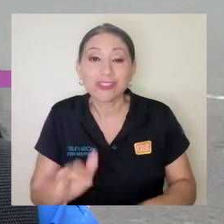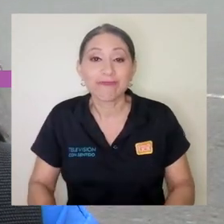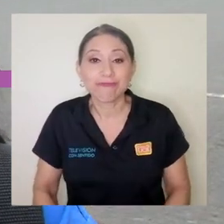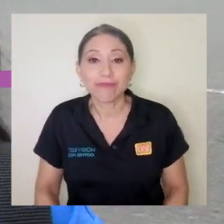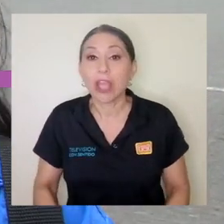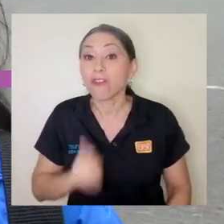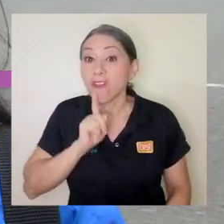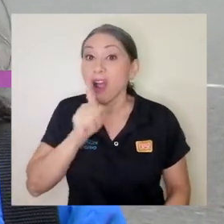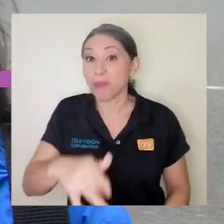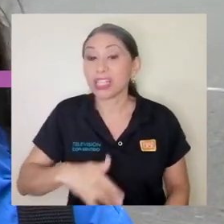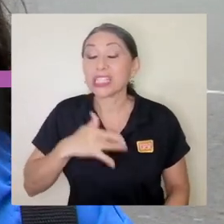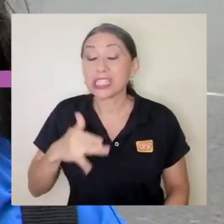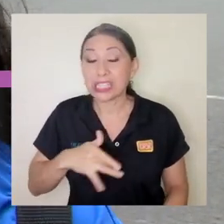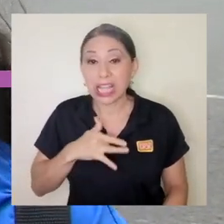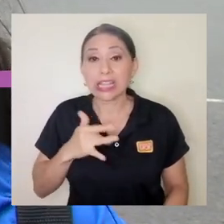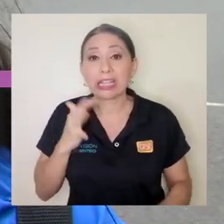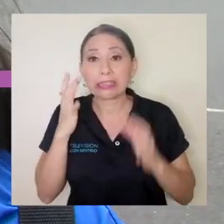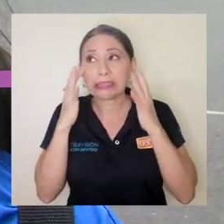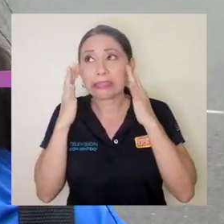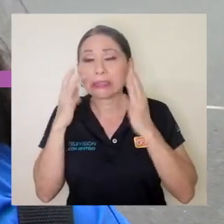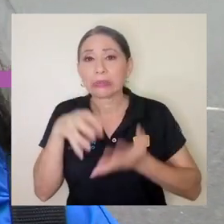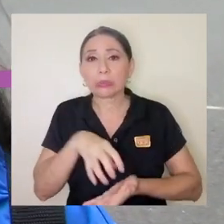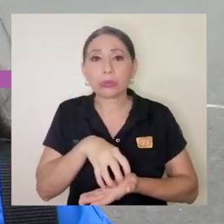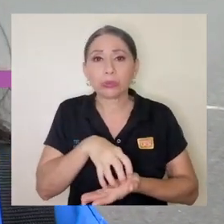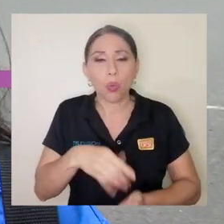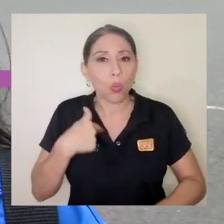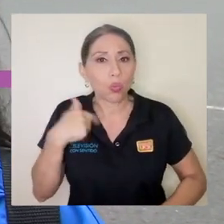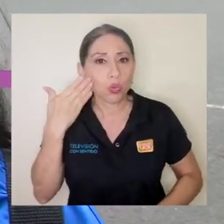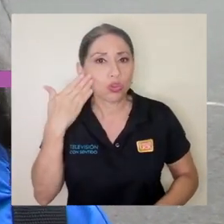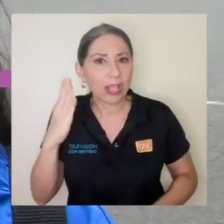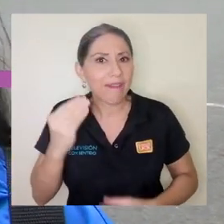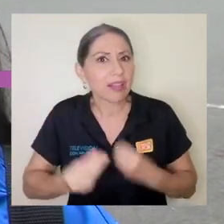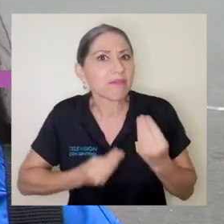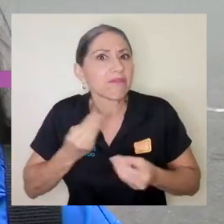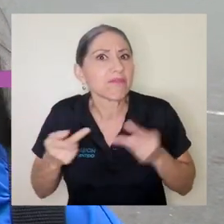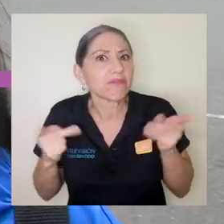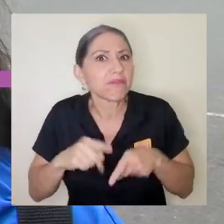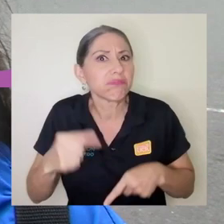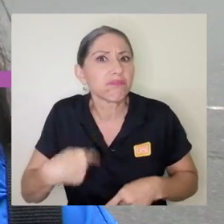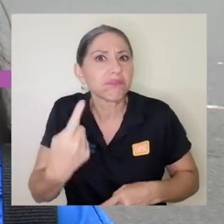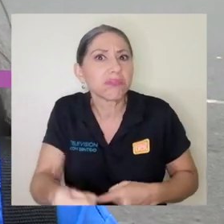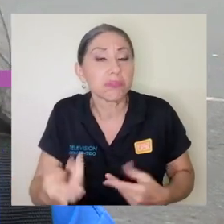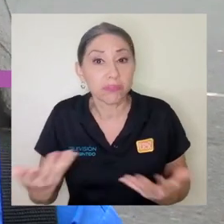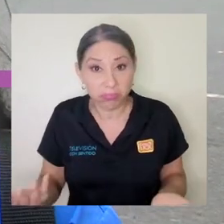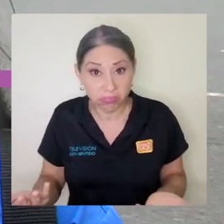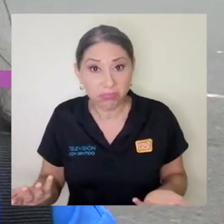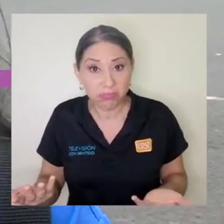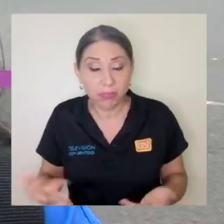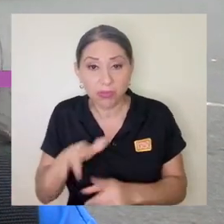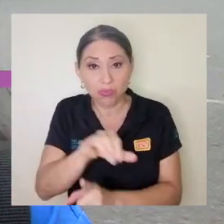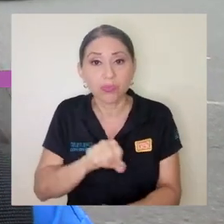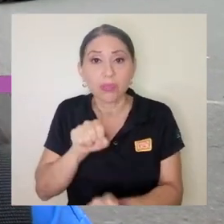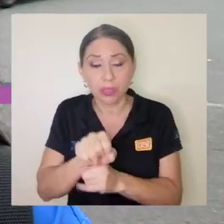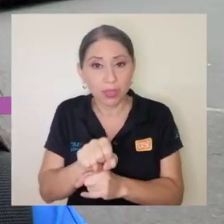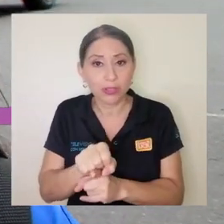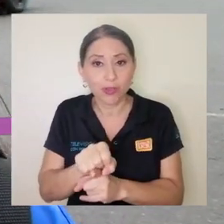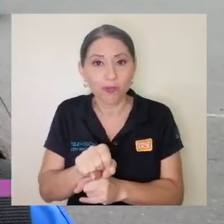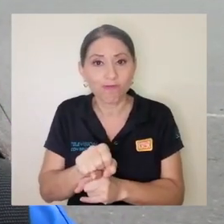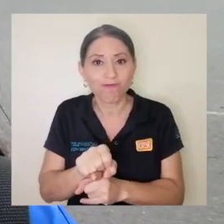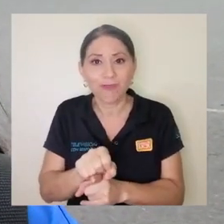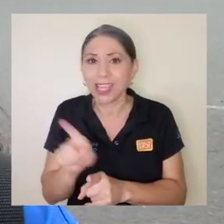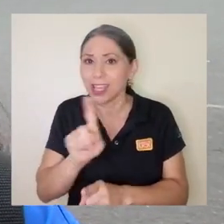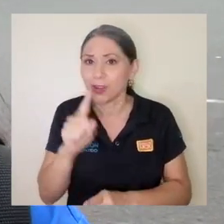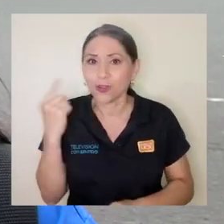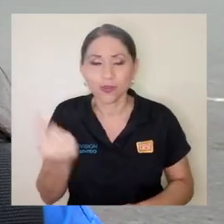se siente un poquito de incertidumbre porque uno no sabe qué es lo que va a pasar, ¿verdad? Es una situación que no ha